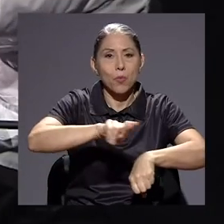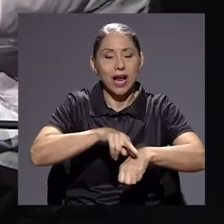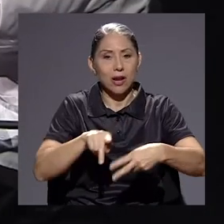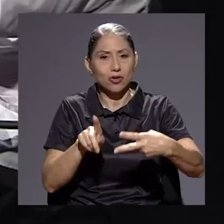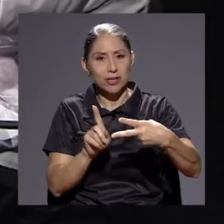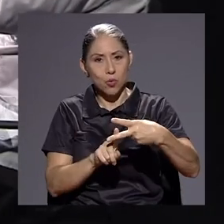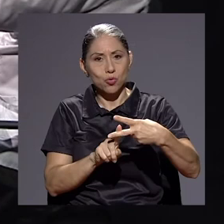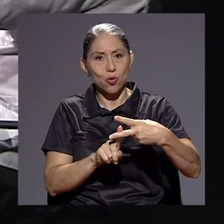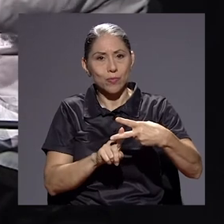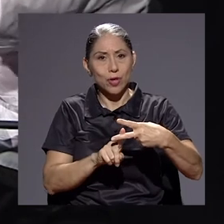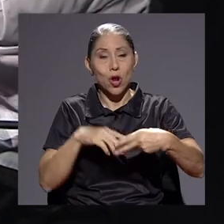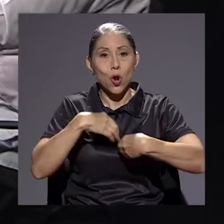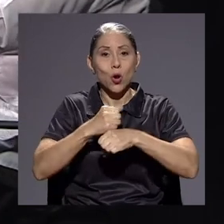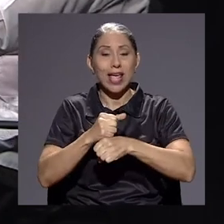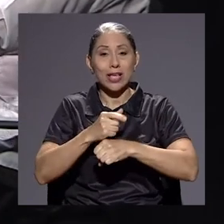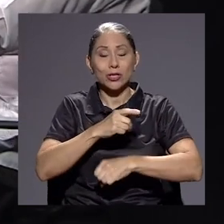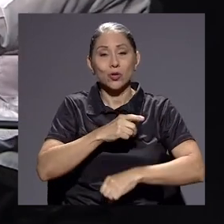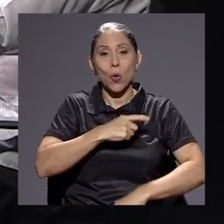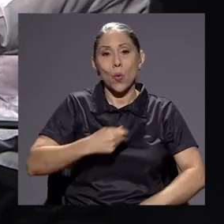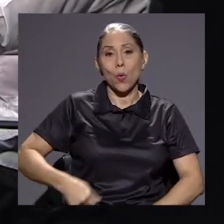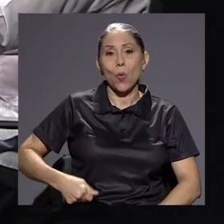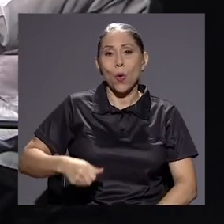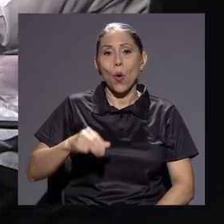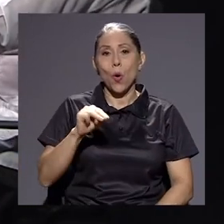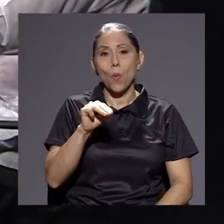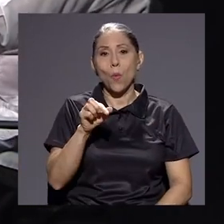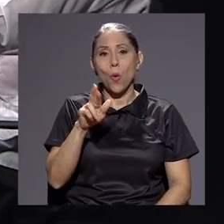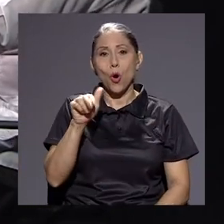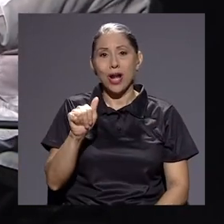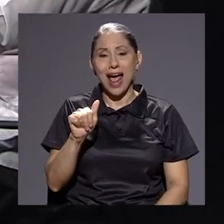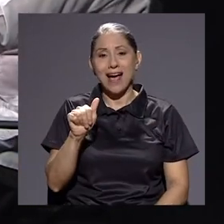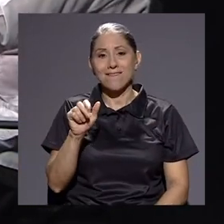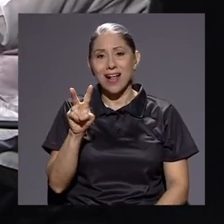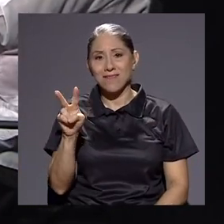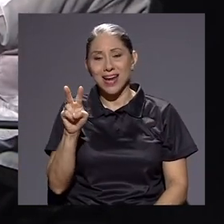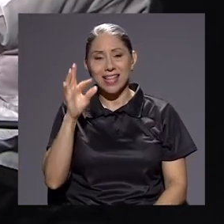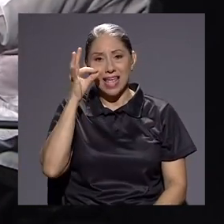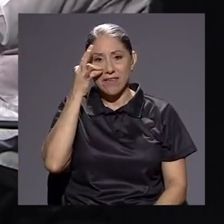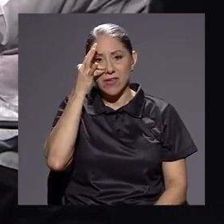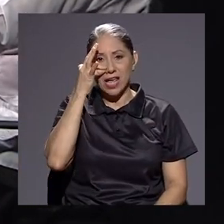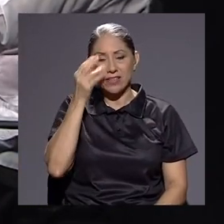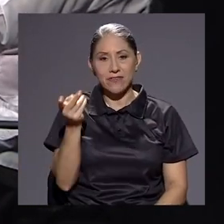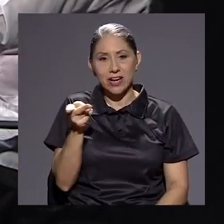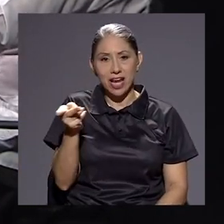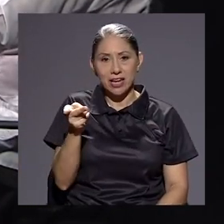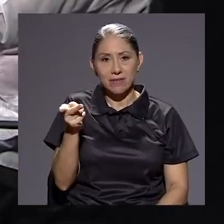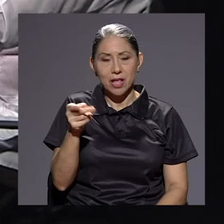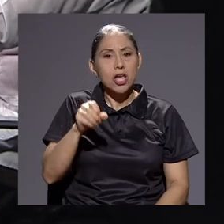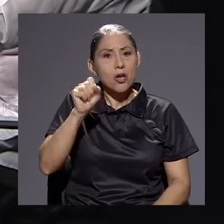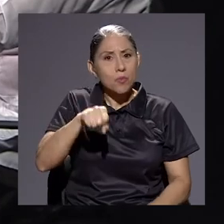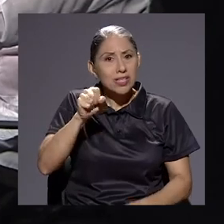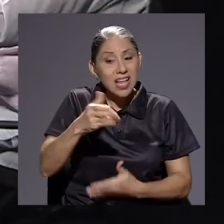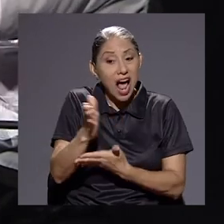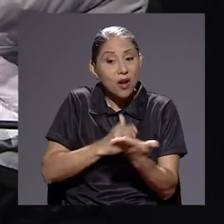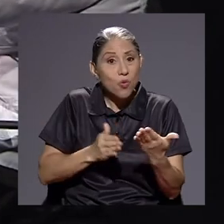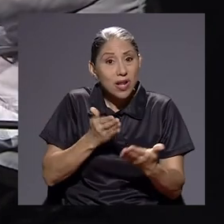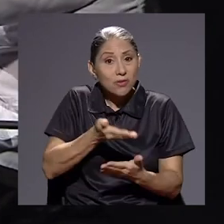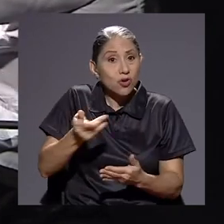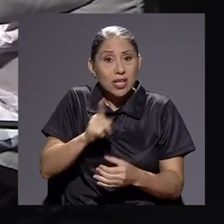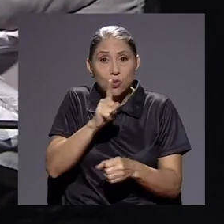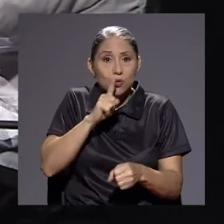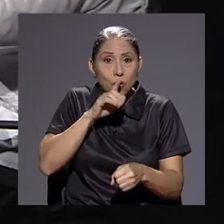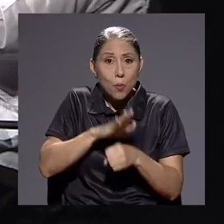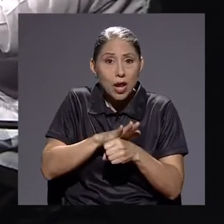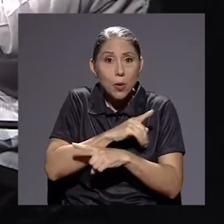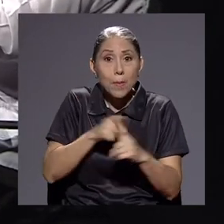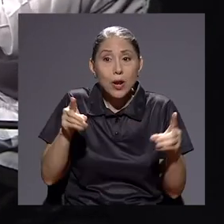Y el segundo, lo que hizo Mora Valverde y Figueroa Ferrer. Sí, hubo cosas que no se cumplieron, pero las cosas más